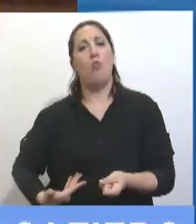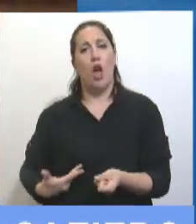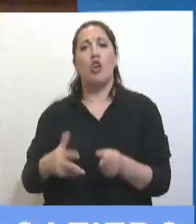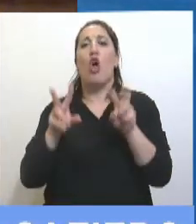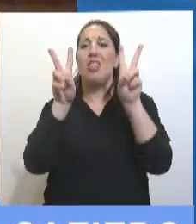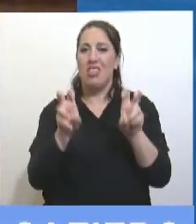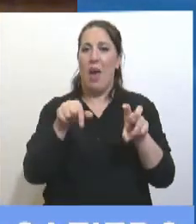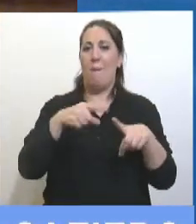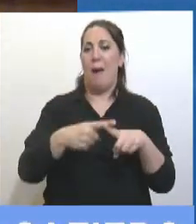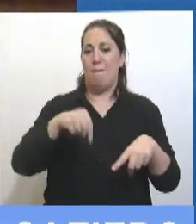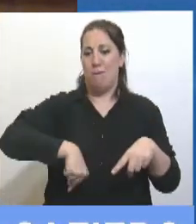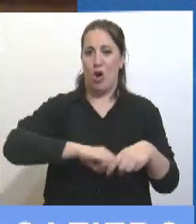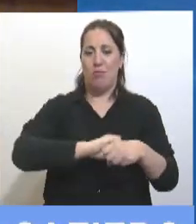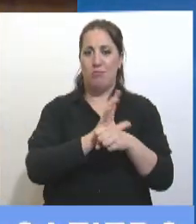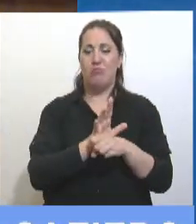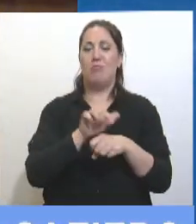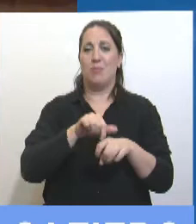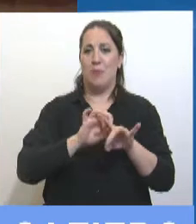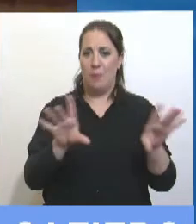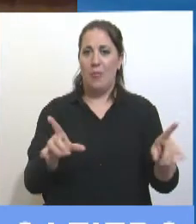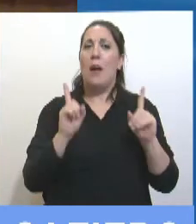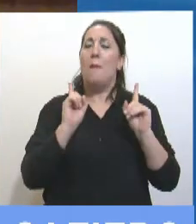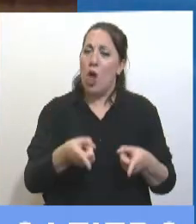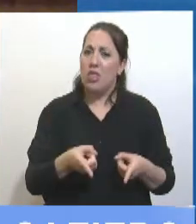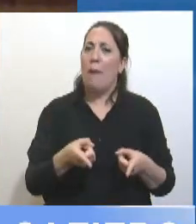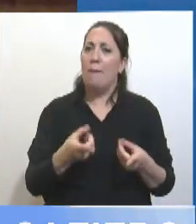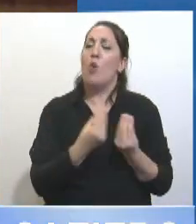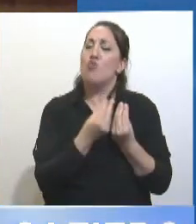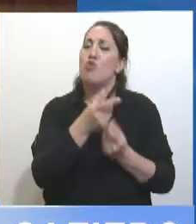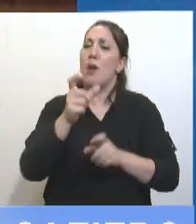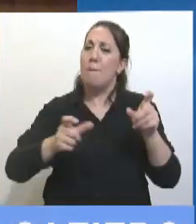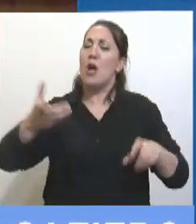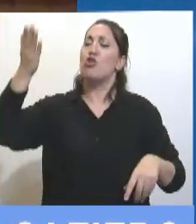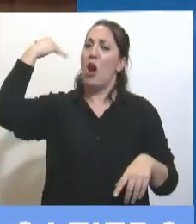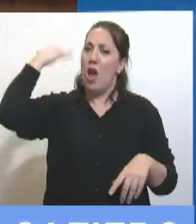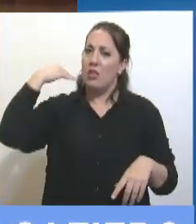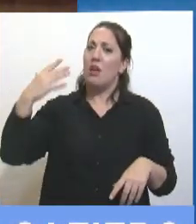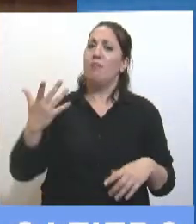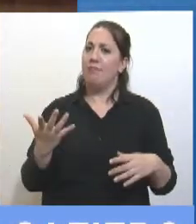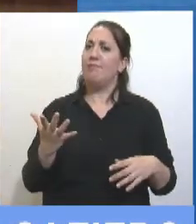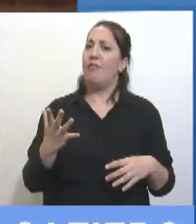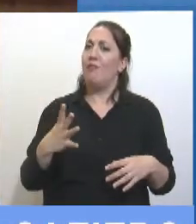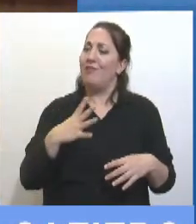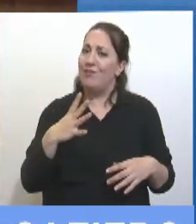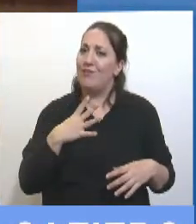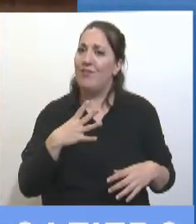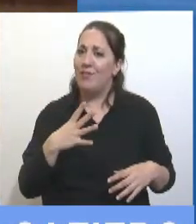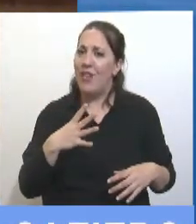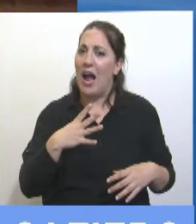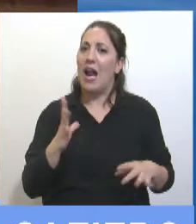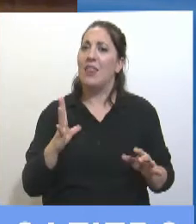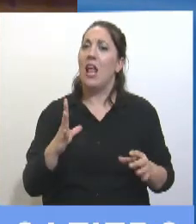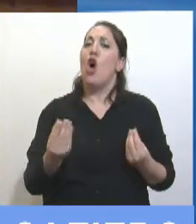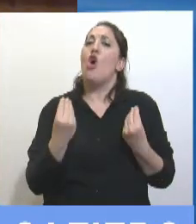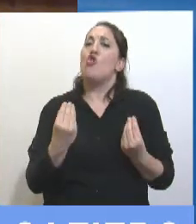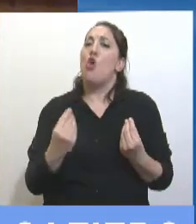Pero también somos muchos que venimos señalando hace un par de meses o más de que falta la otra pata. La otra pata